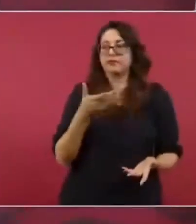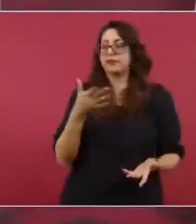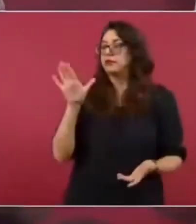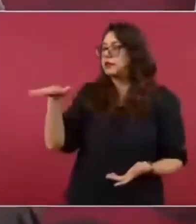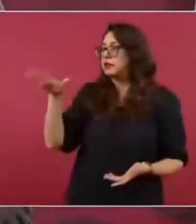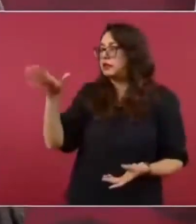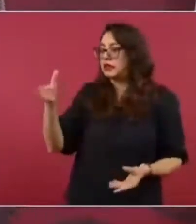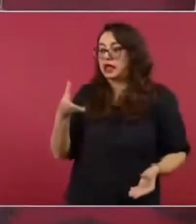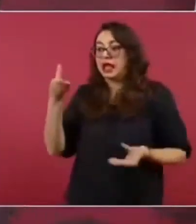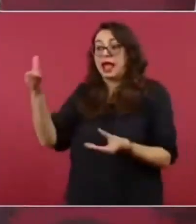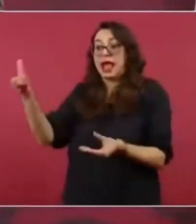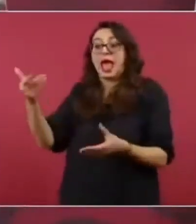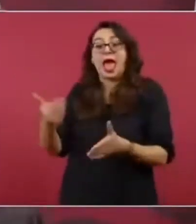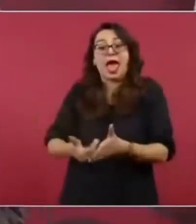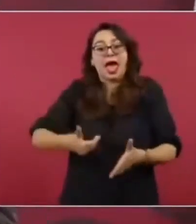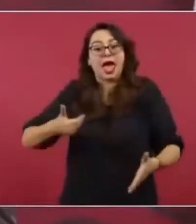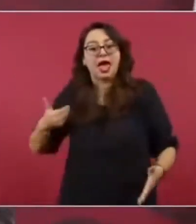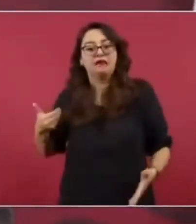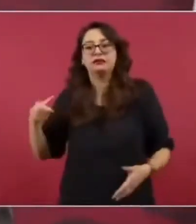arriba